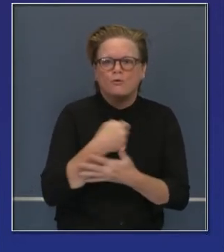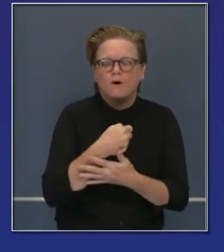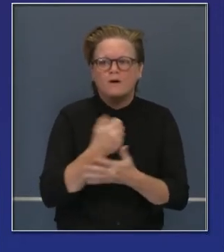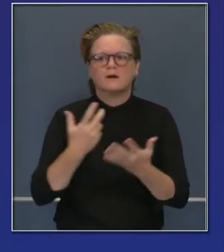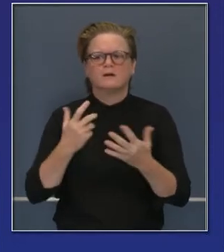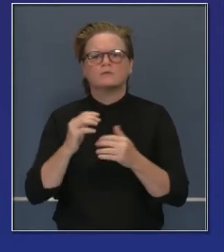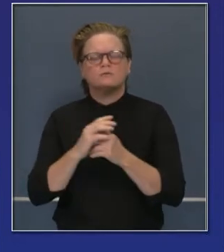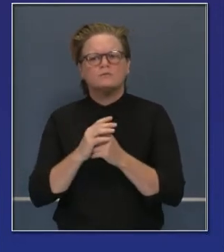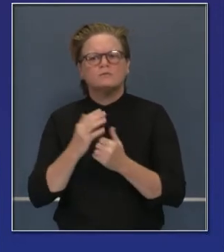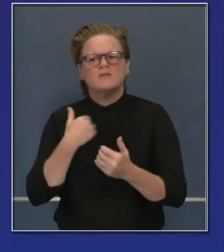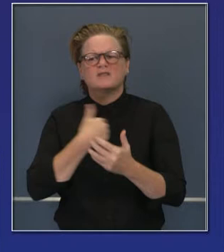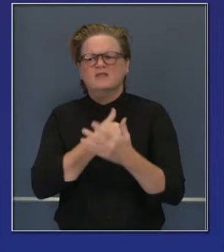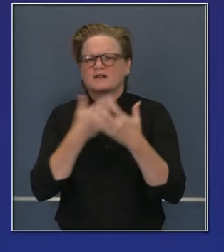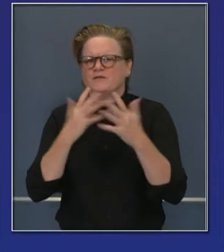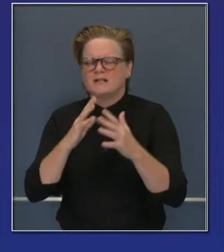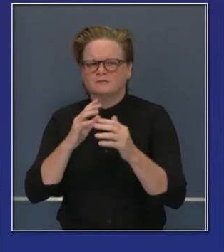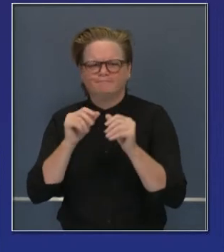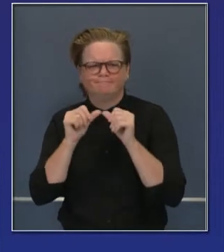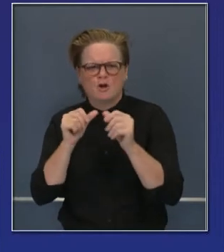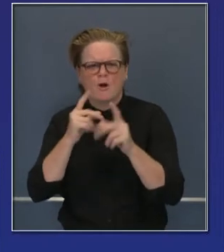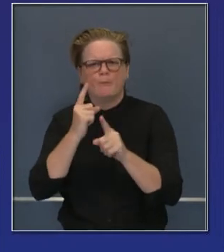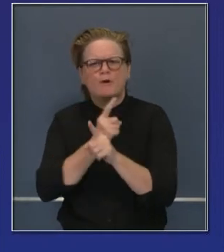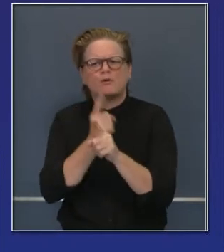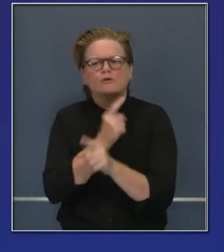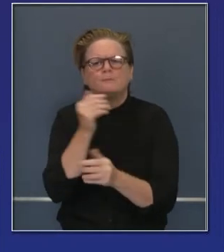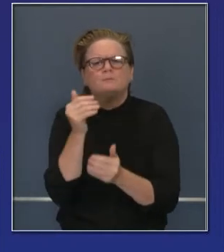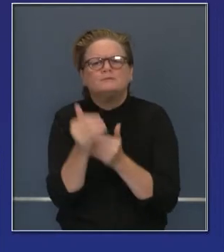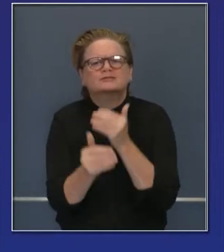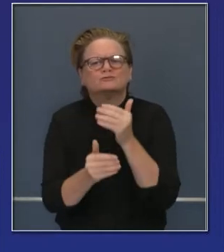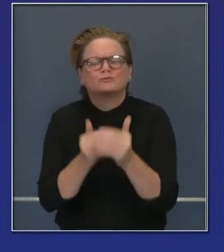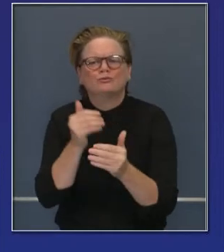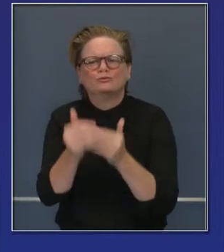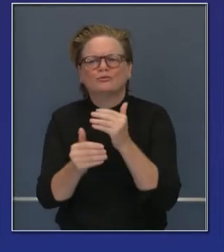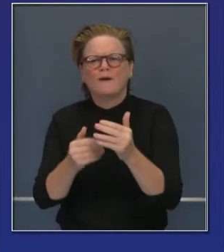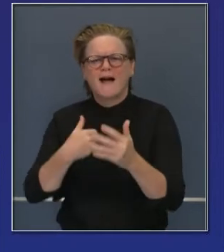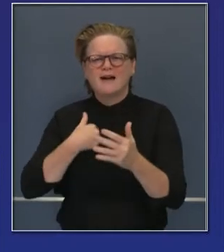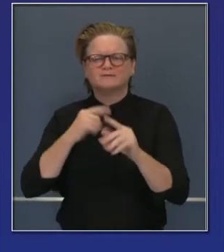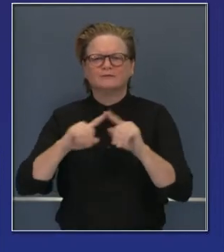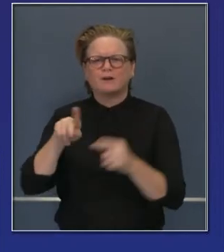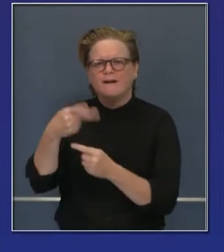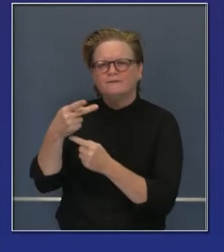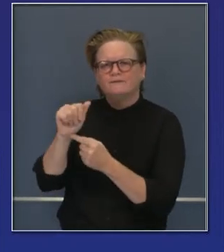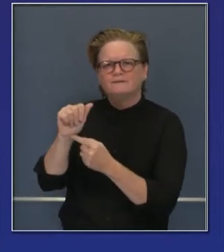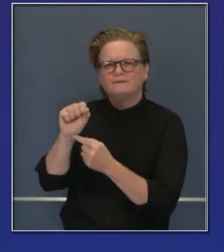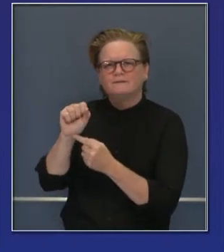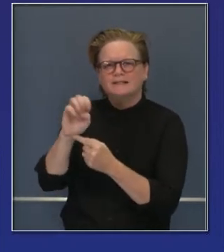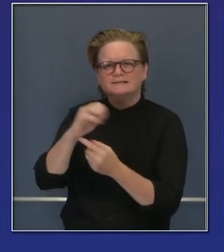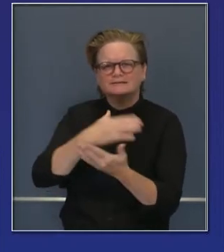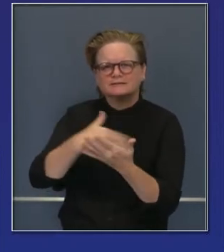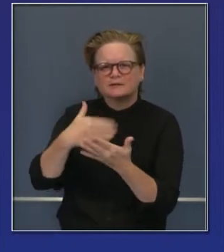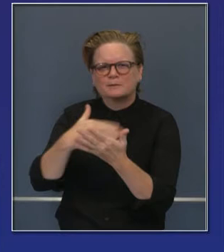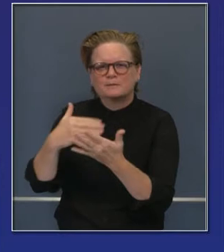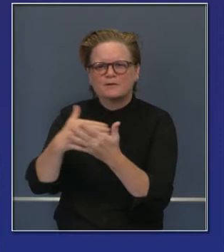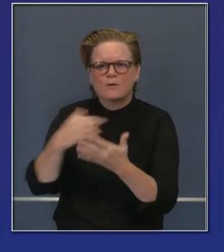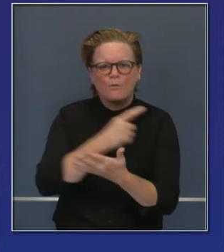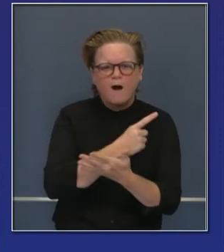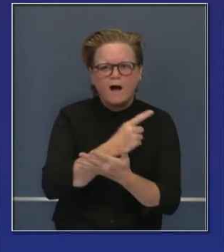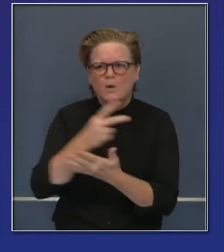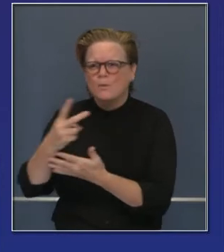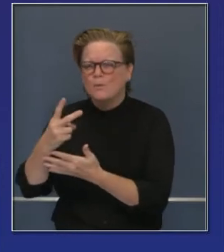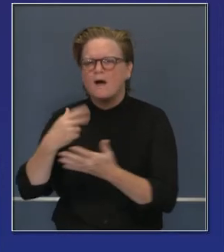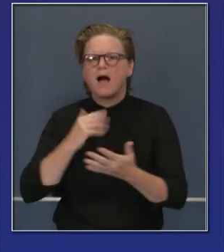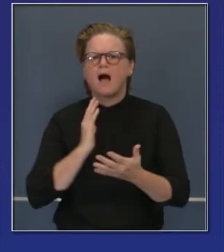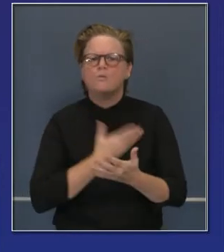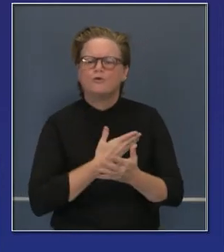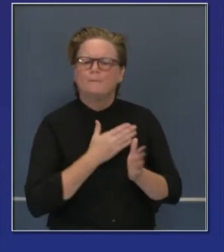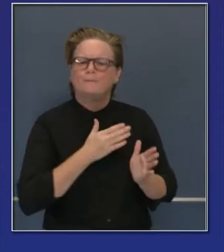este plan hace algunas semanas, lo que llamamos el plan de prioridades fase 1. Es el plan de distribución